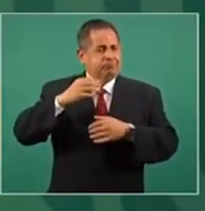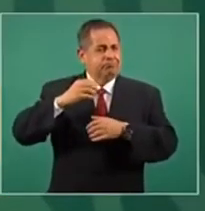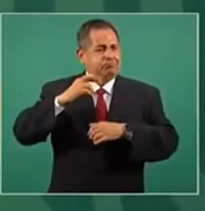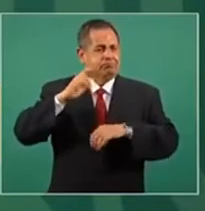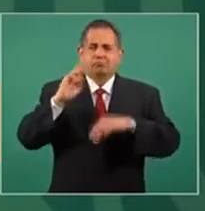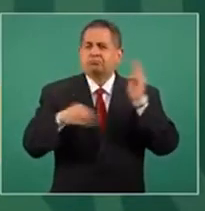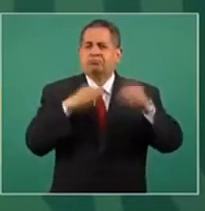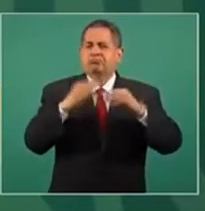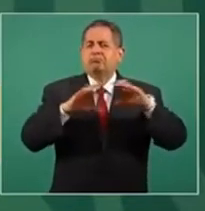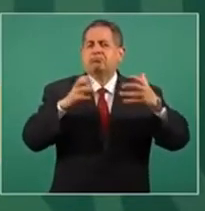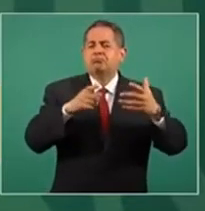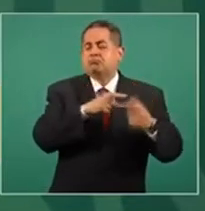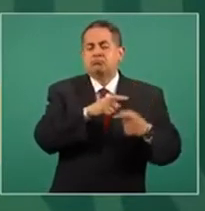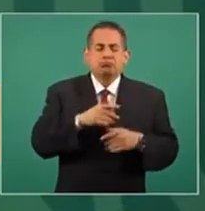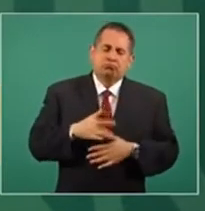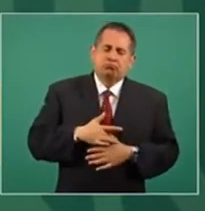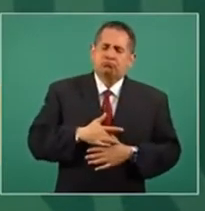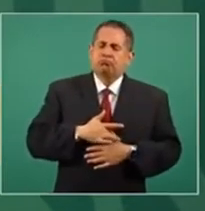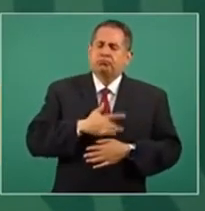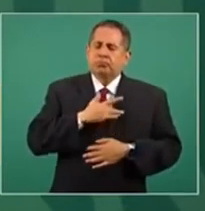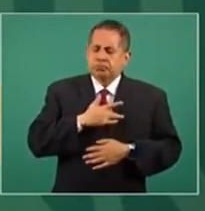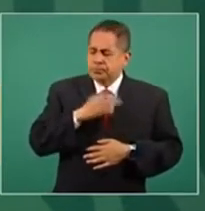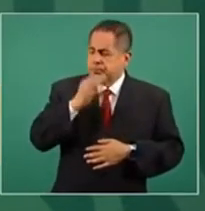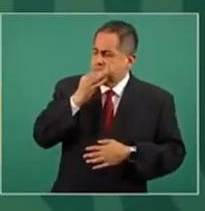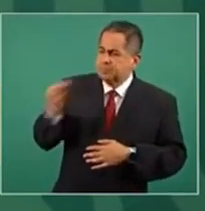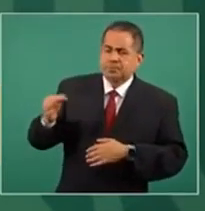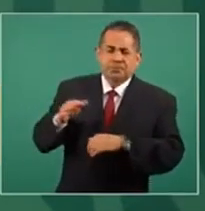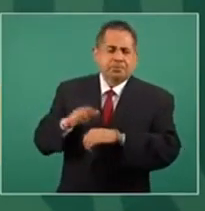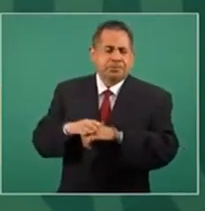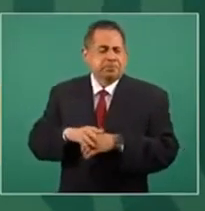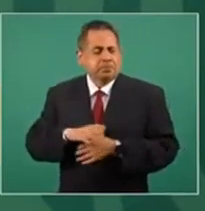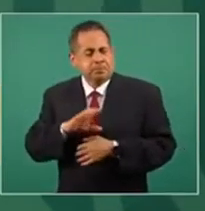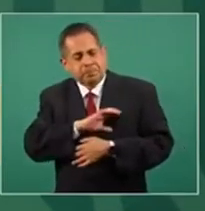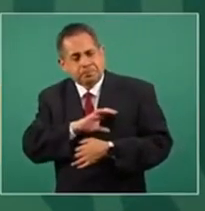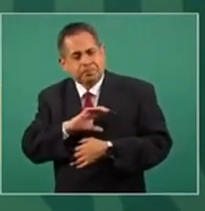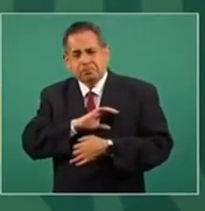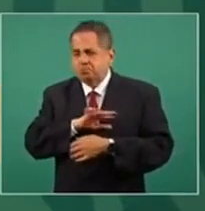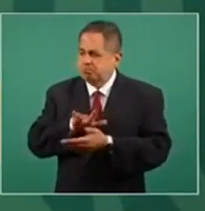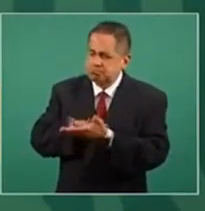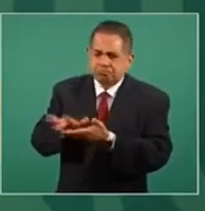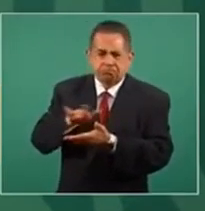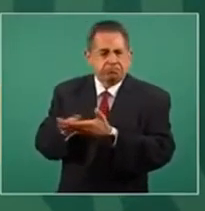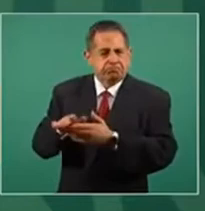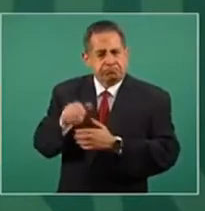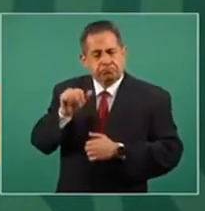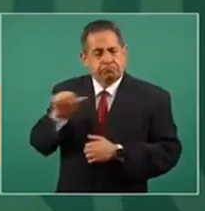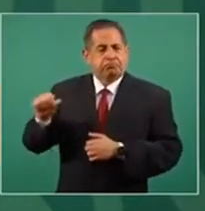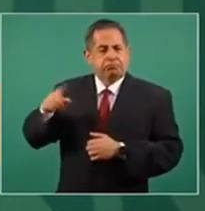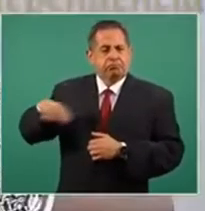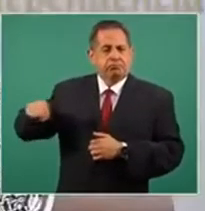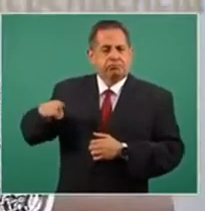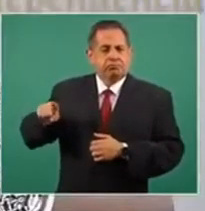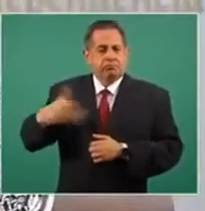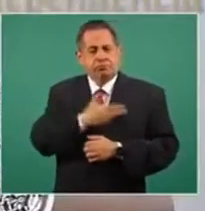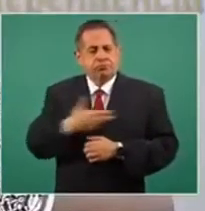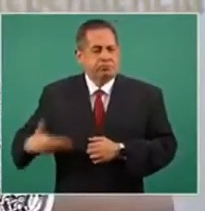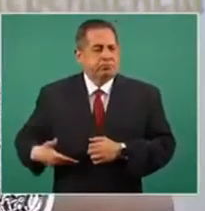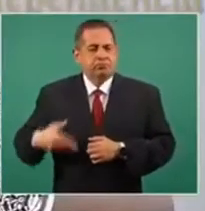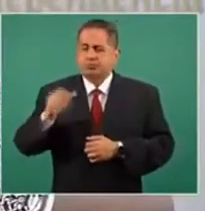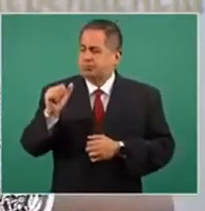mostrado una enorme muestra de apoyo y solidaridad al señor presidente